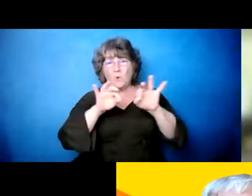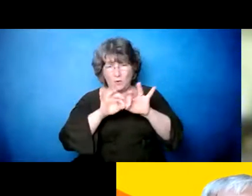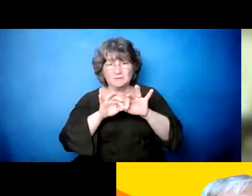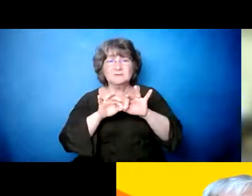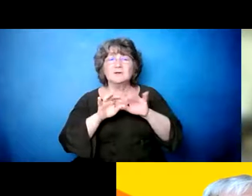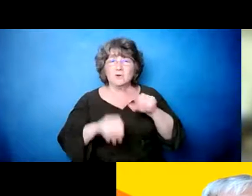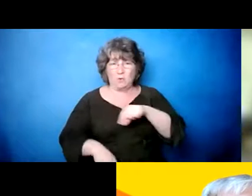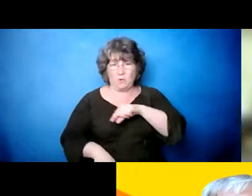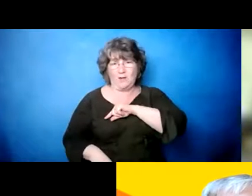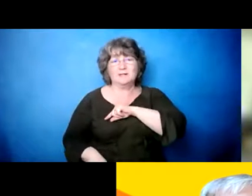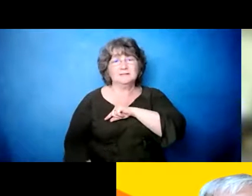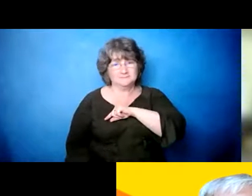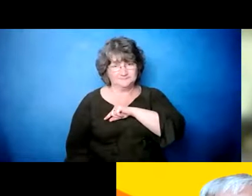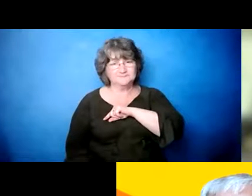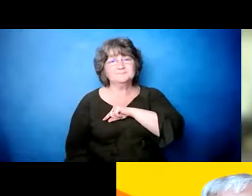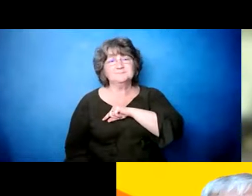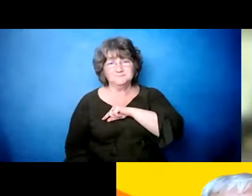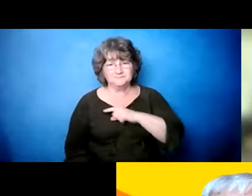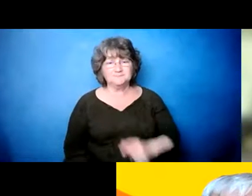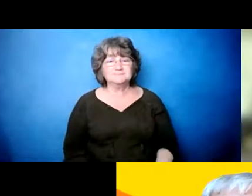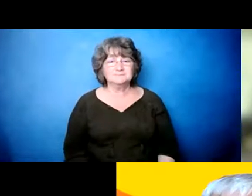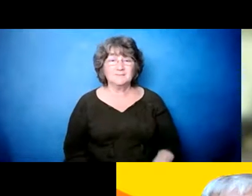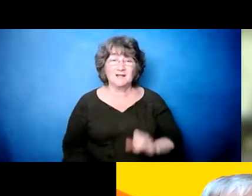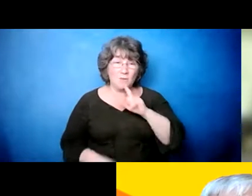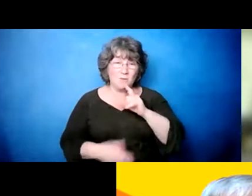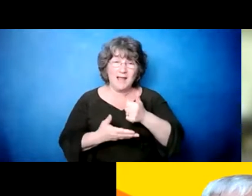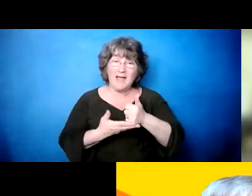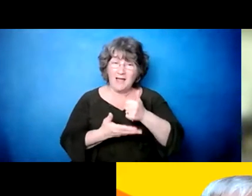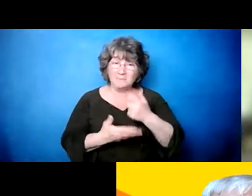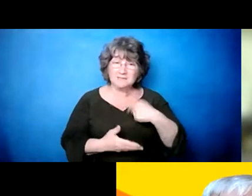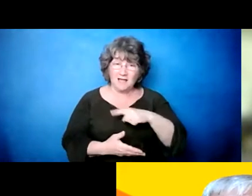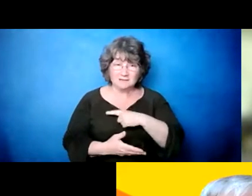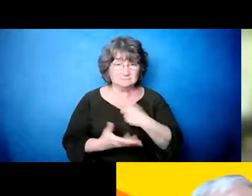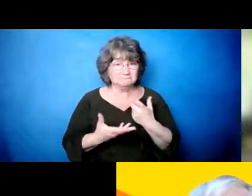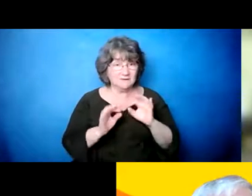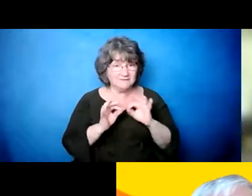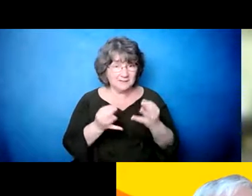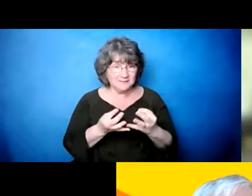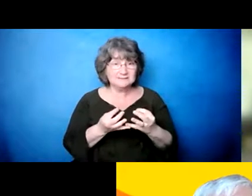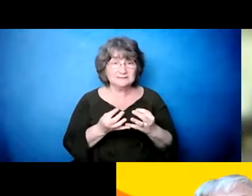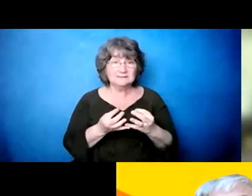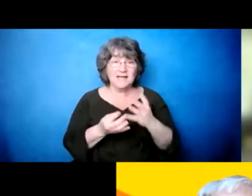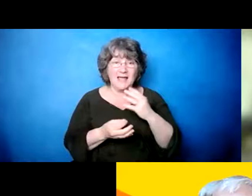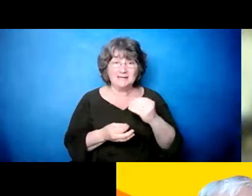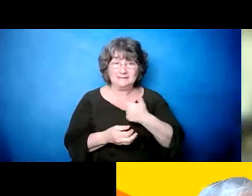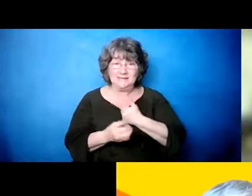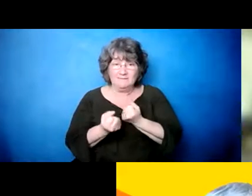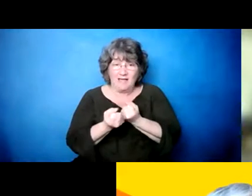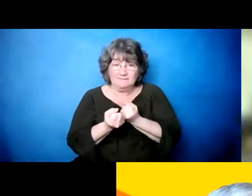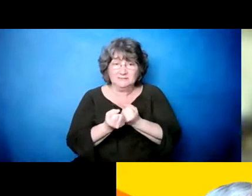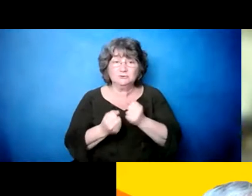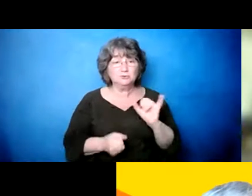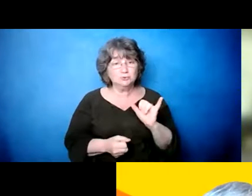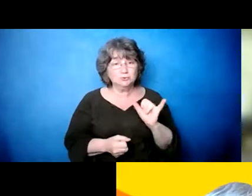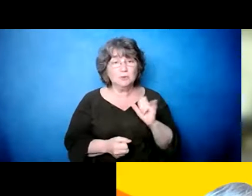de de carácteres importantes que tienen esa esa esa calidad que nos puede ayudar como familias y también